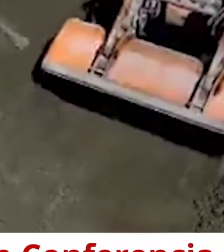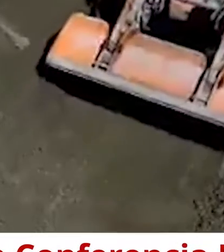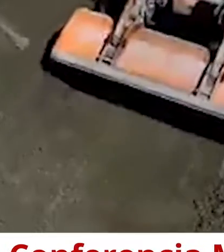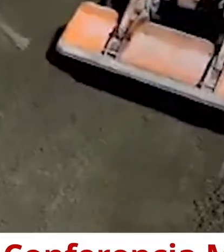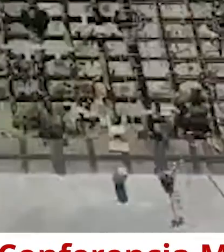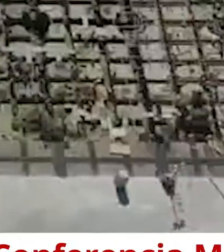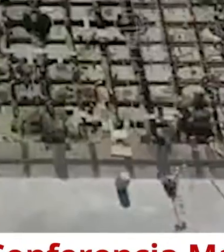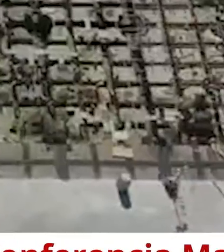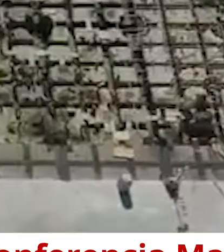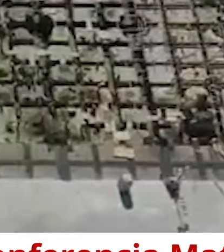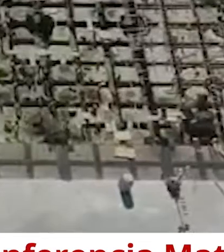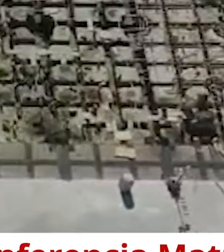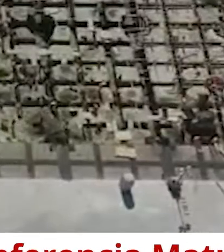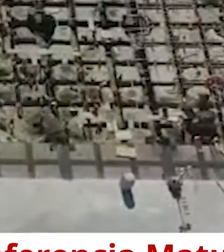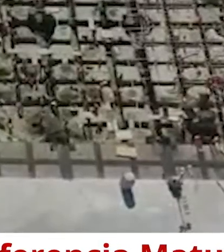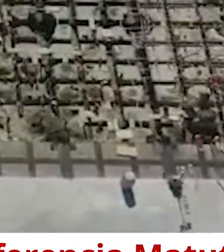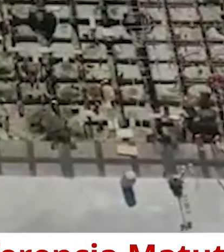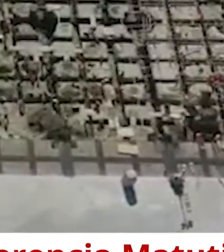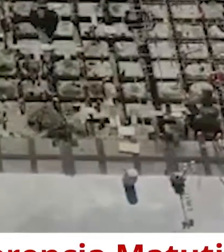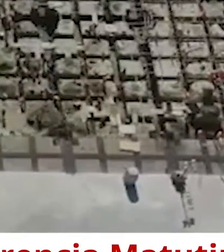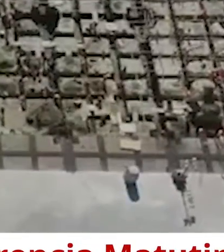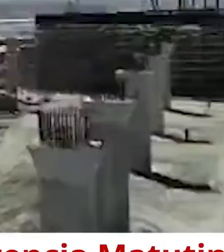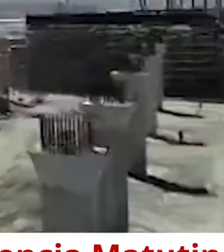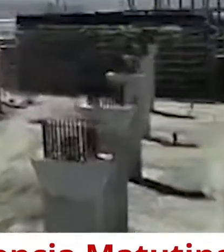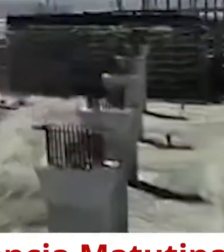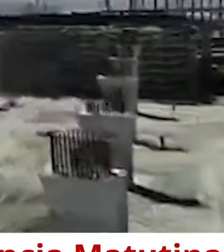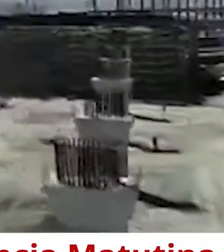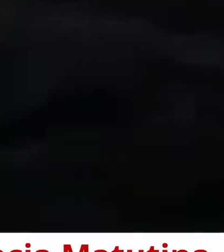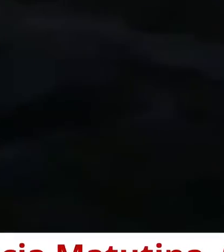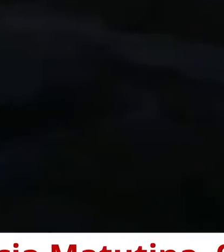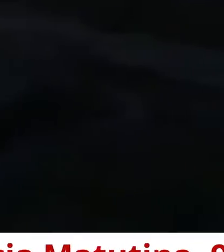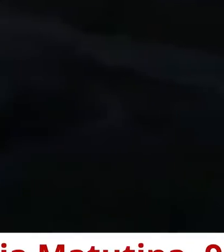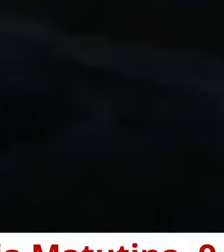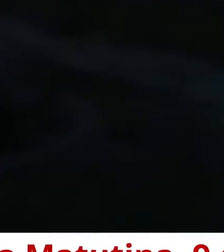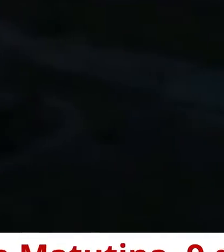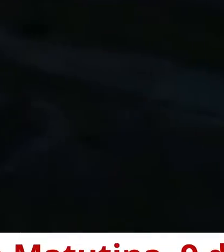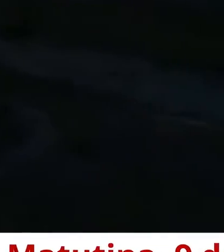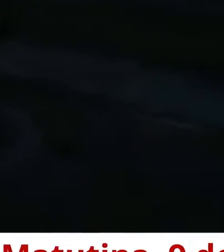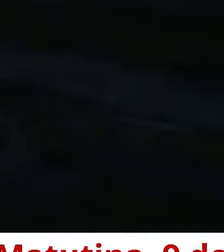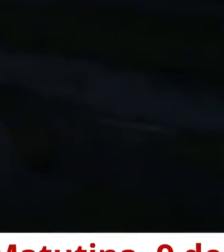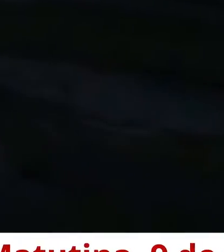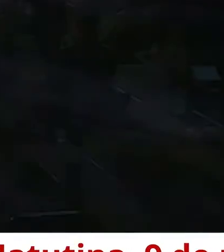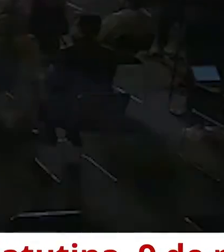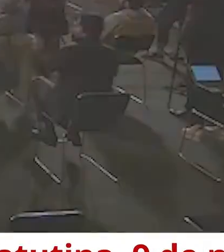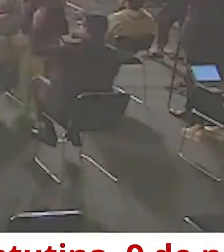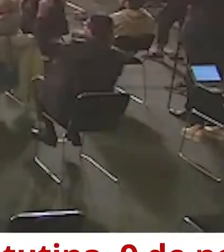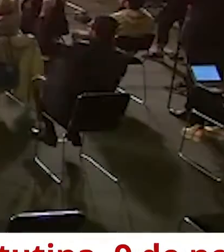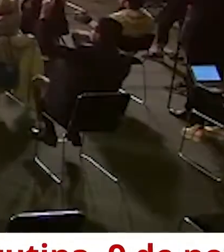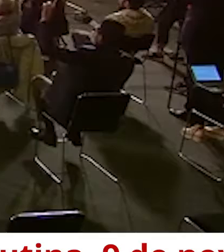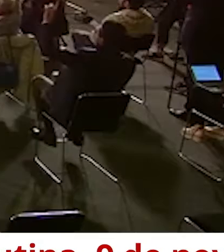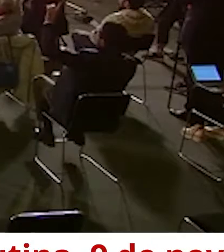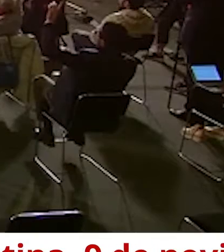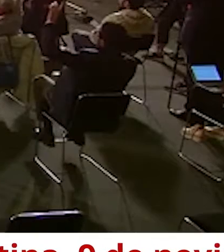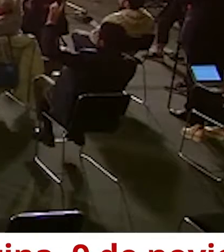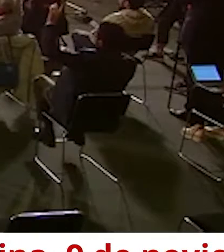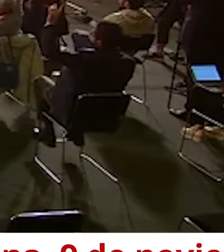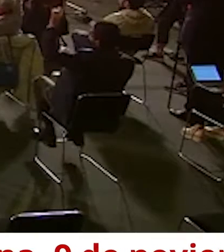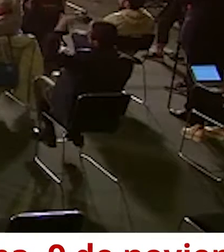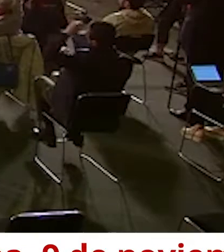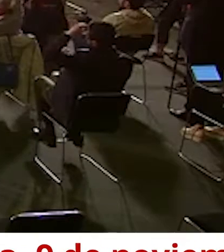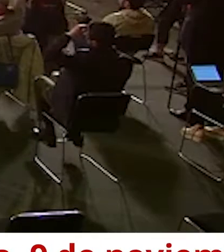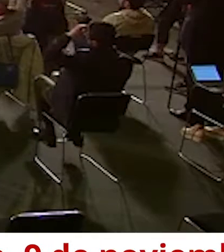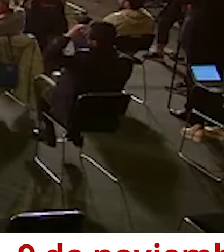52.062 empleos civiles. Faltan 497 días de construcción. Vamos también a